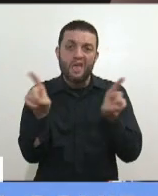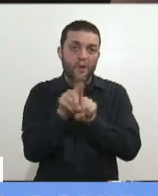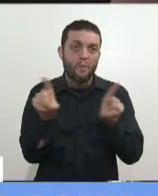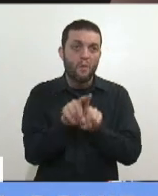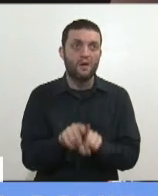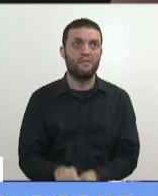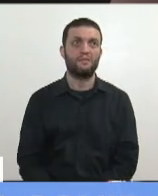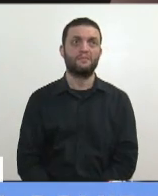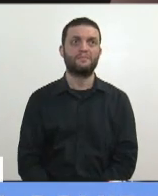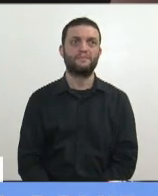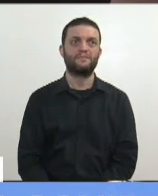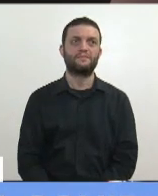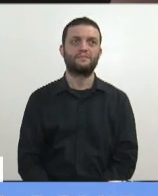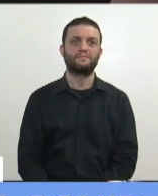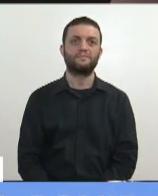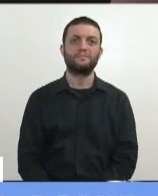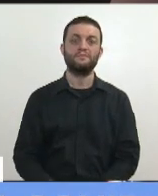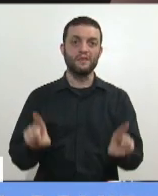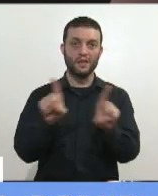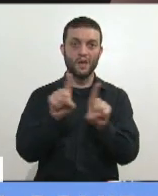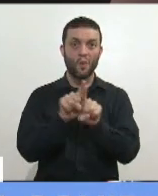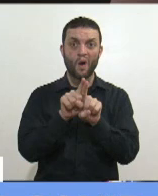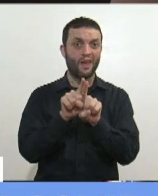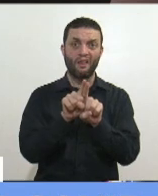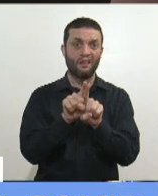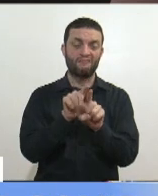También pasa lo mismo en nuestro país.